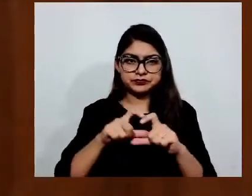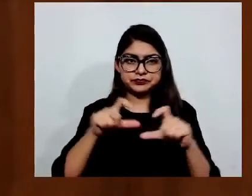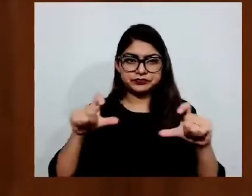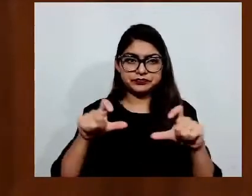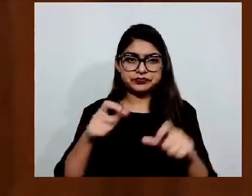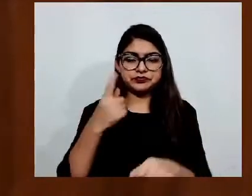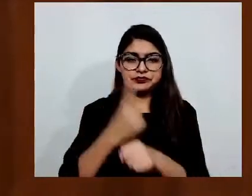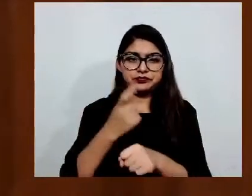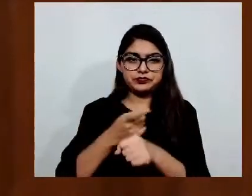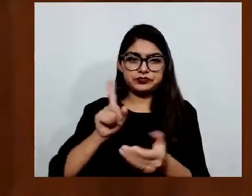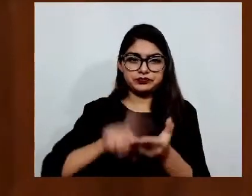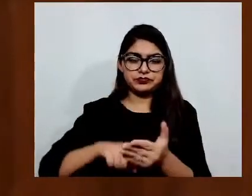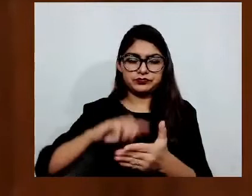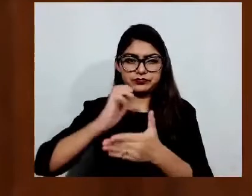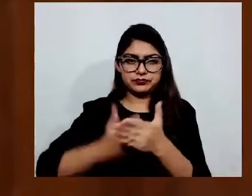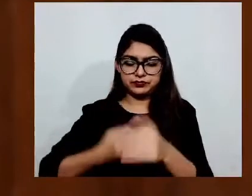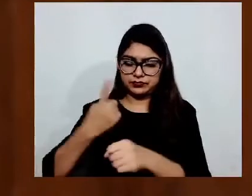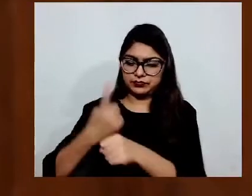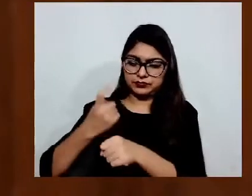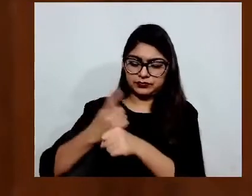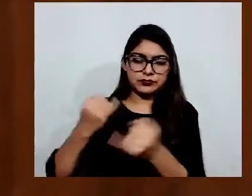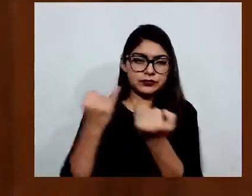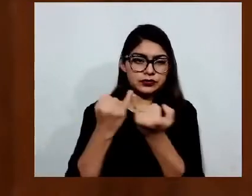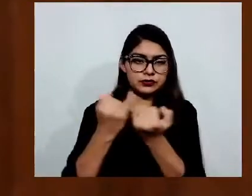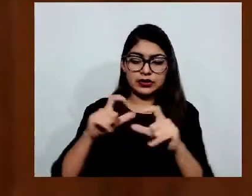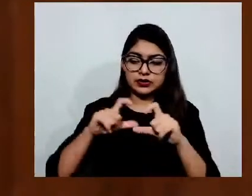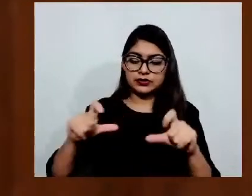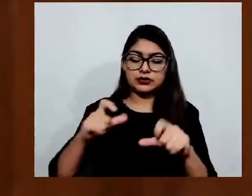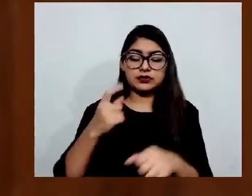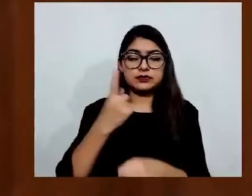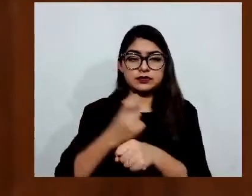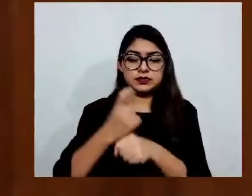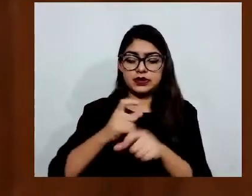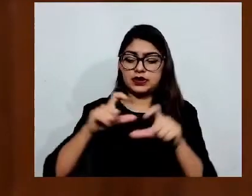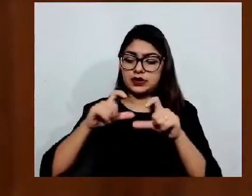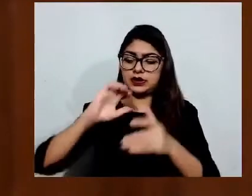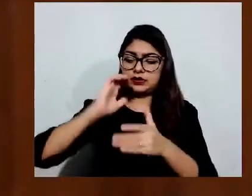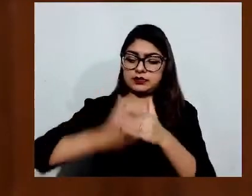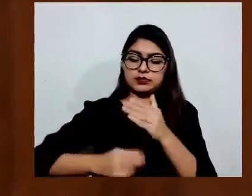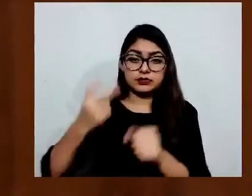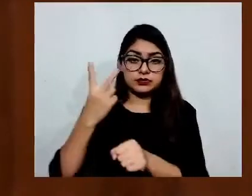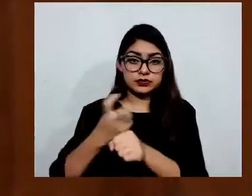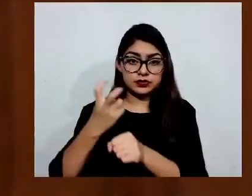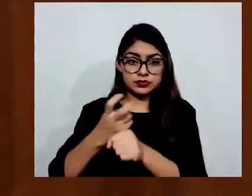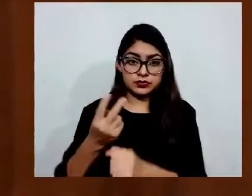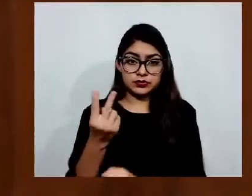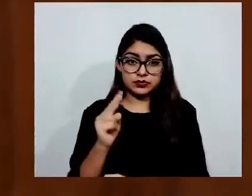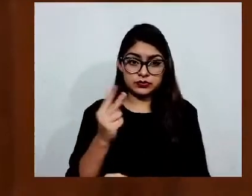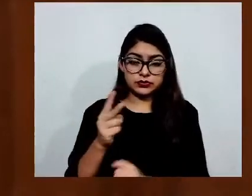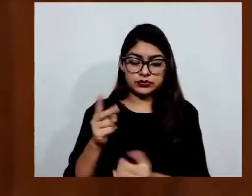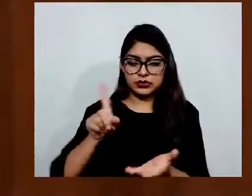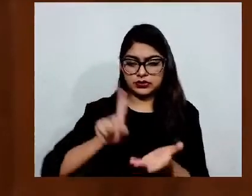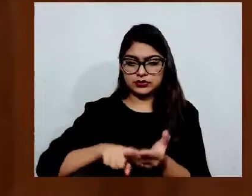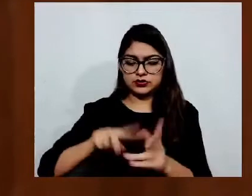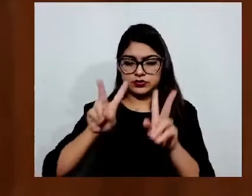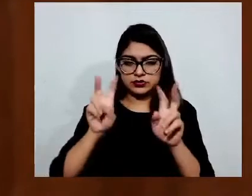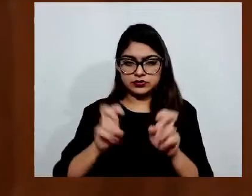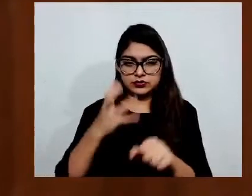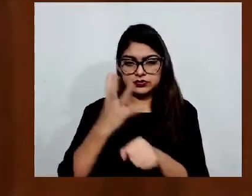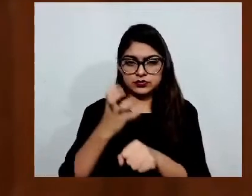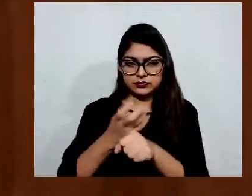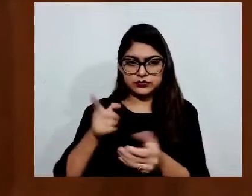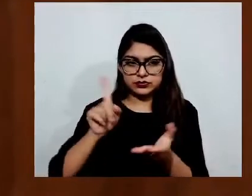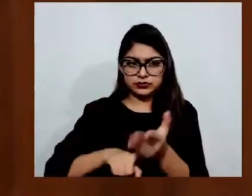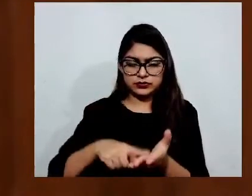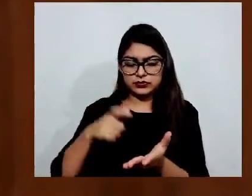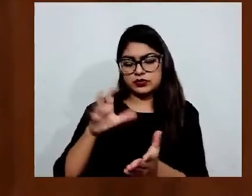sección primera del capítulo segundo, ambos capítulos del título cuarto del Código Financiero del Estado de México y municipios, durante